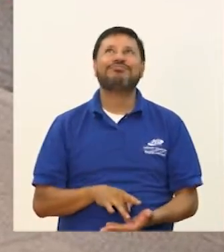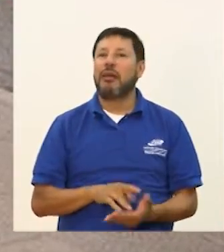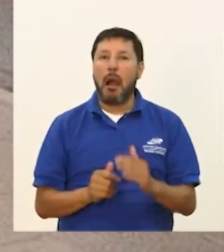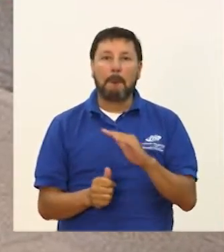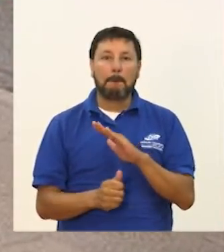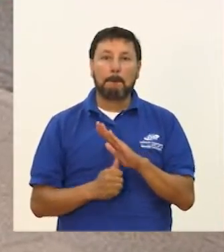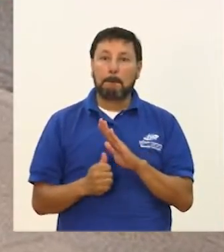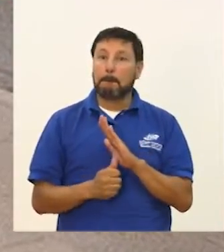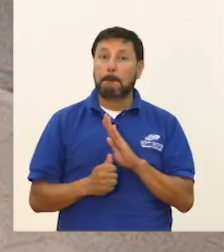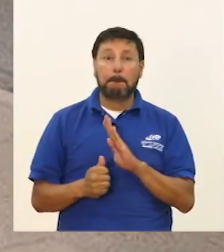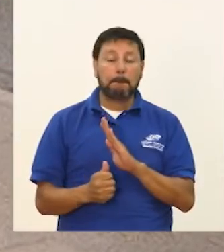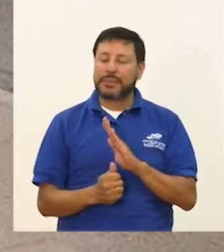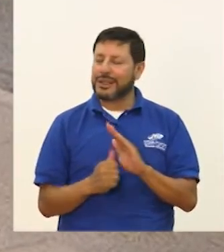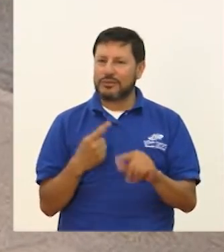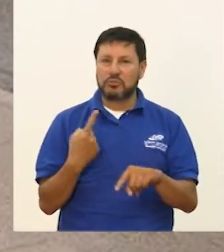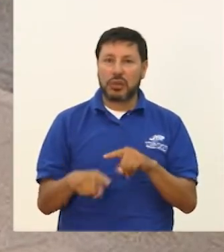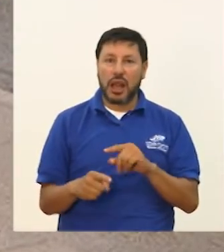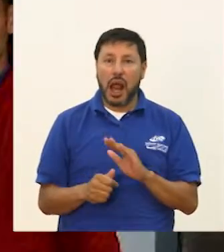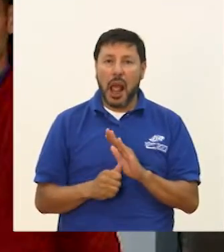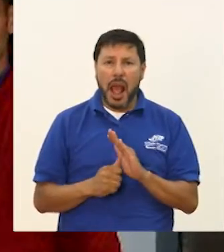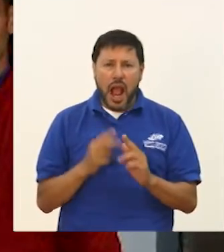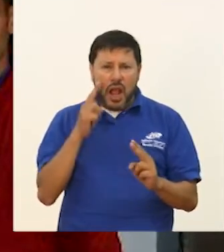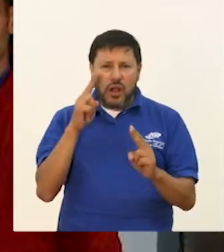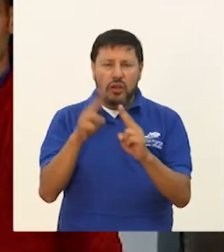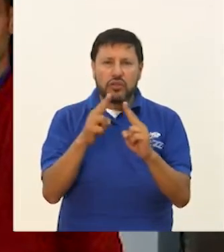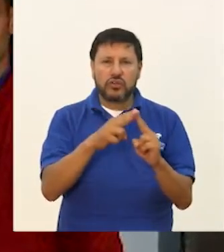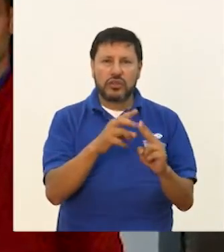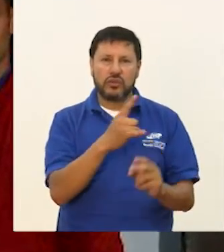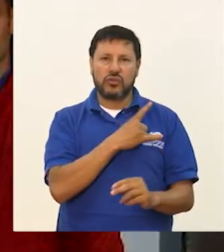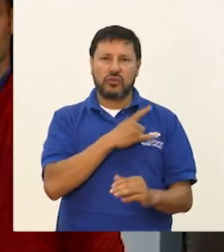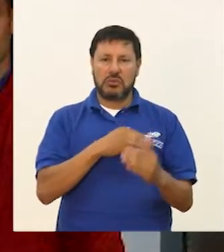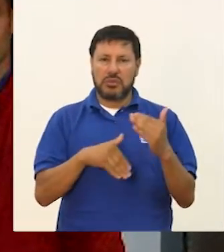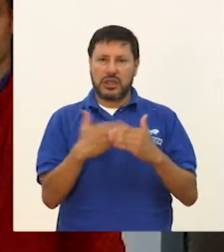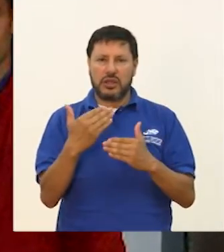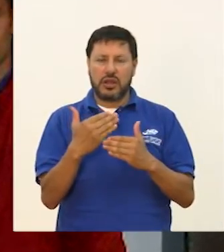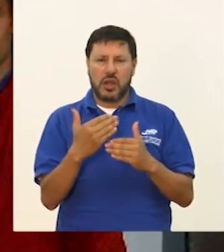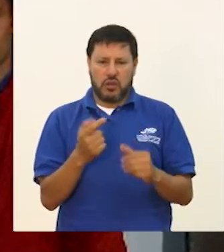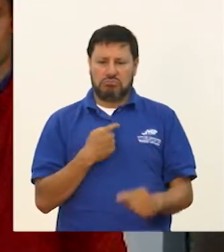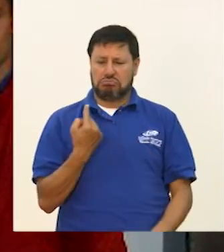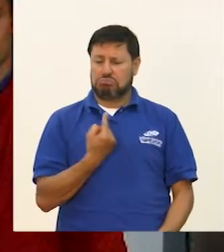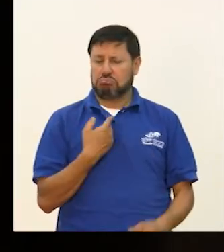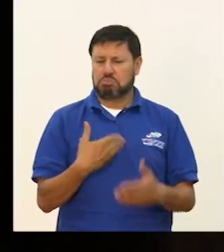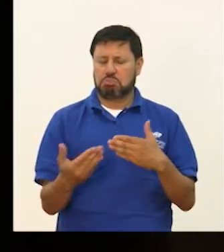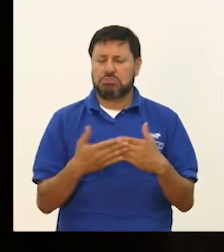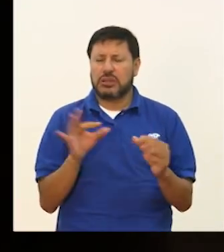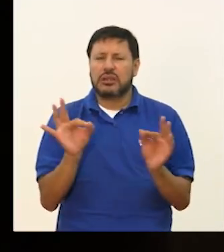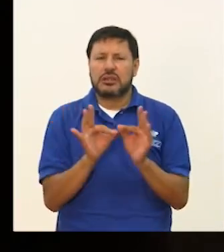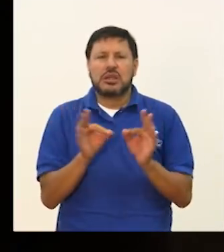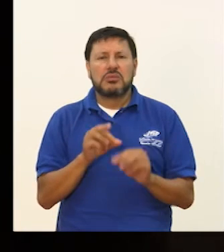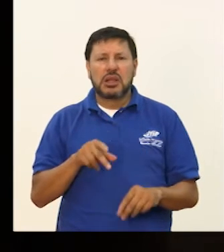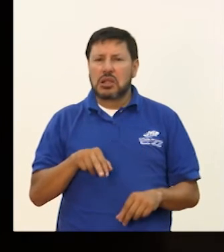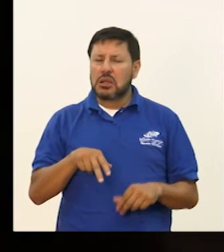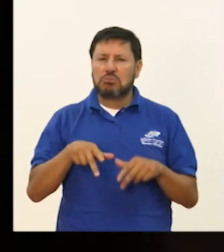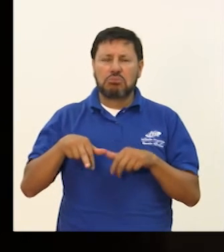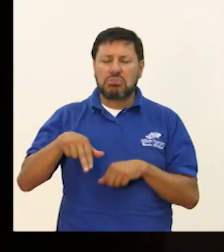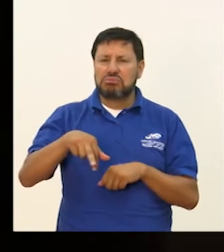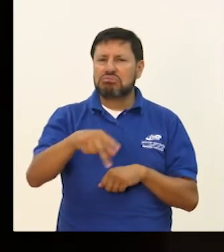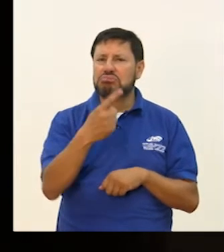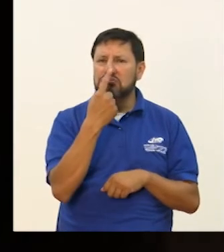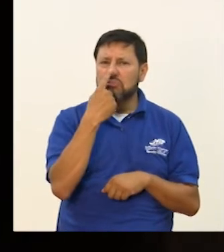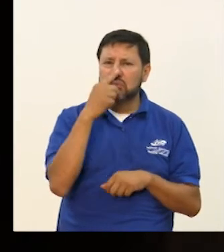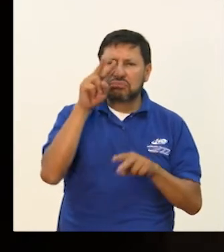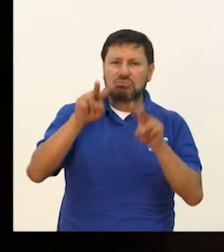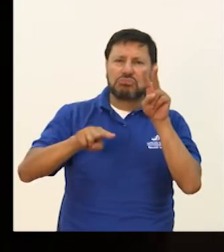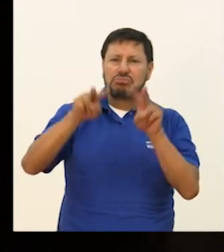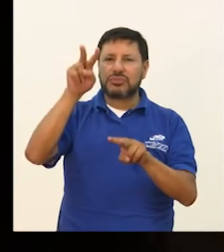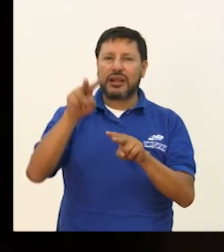El conocimiento puede ser lo mismo, pero la forma de acercarse al conocimiento puede ser diversa. Yo cuando estaba allá en Chile, al principio obviamente